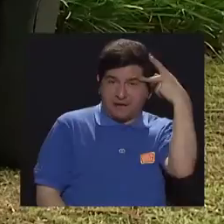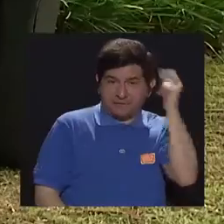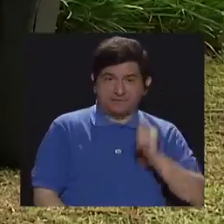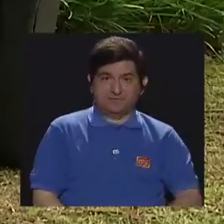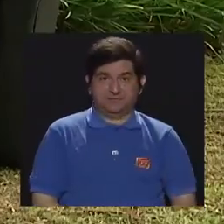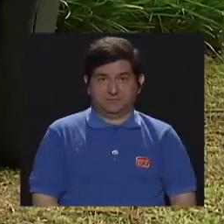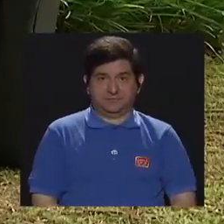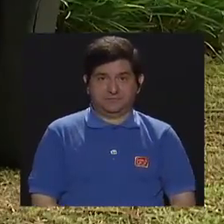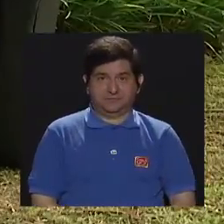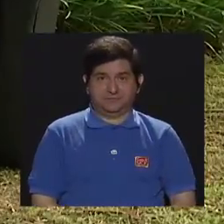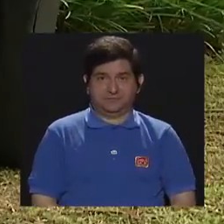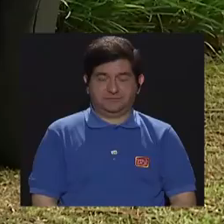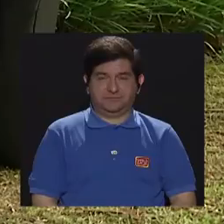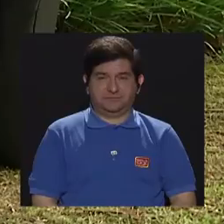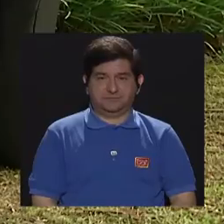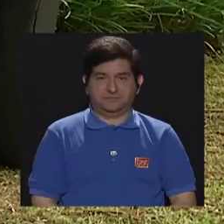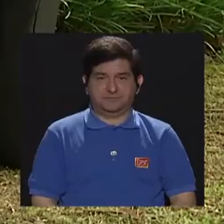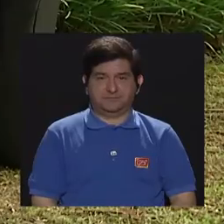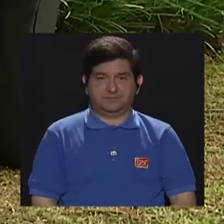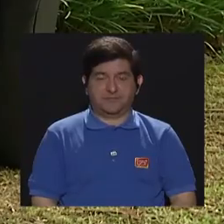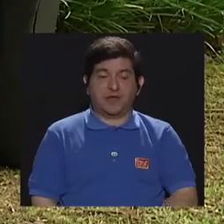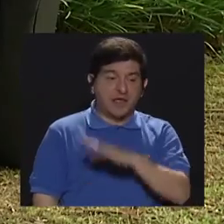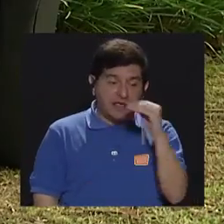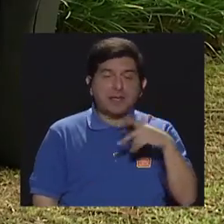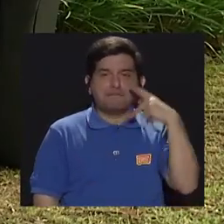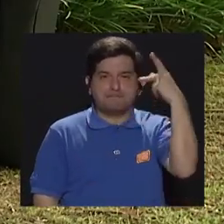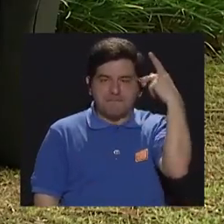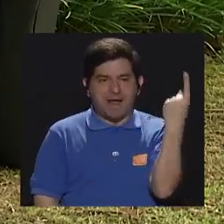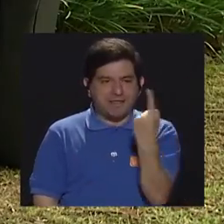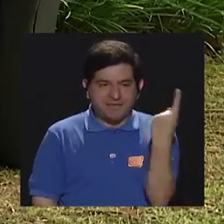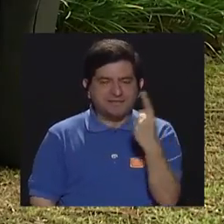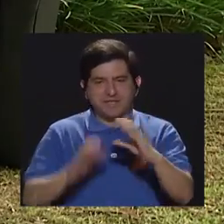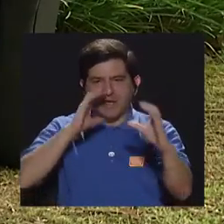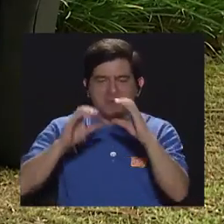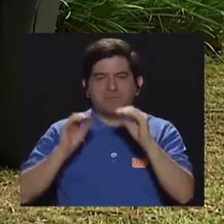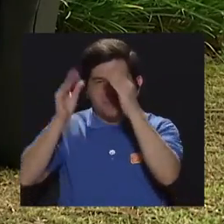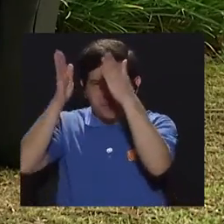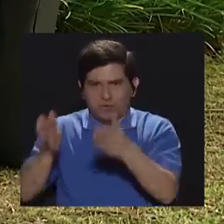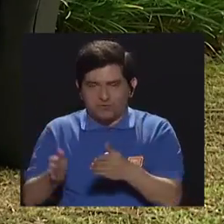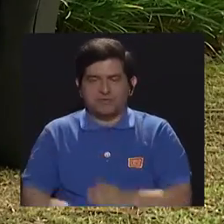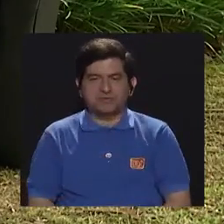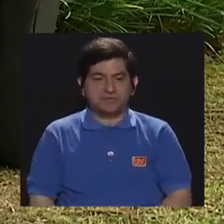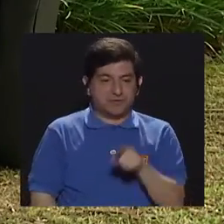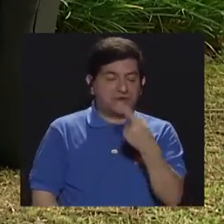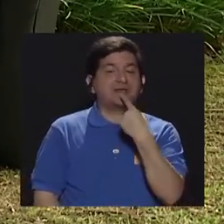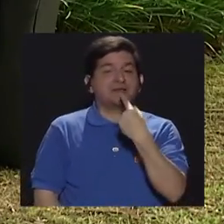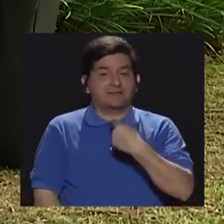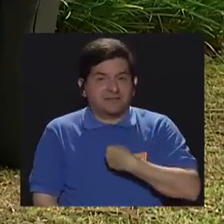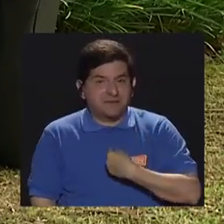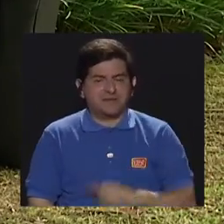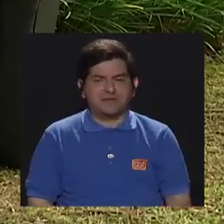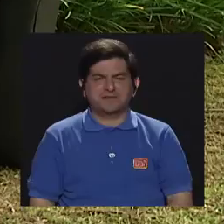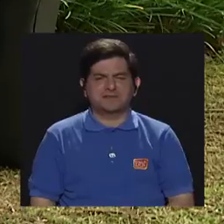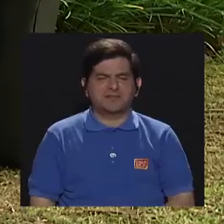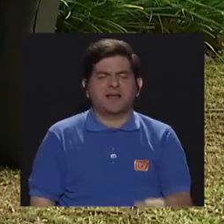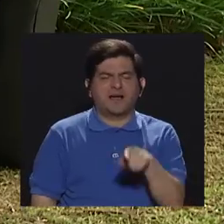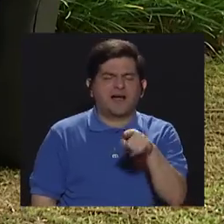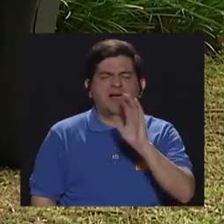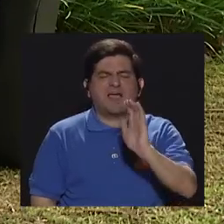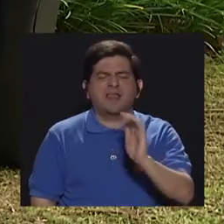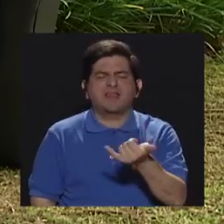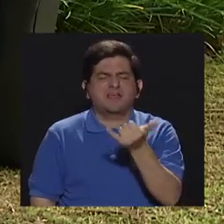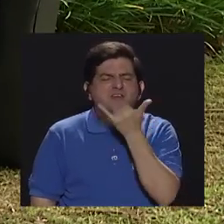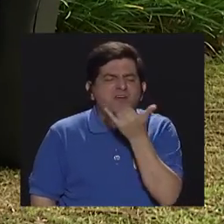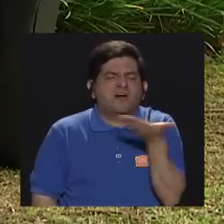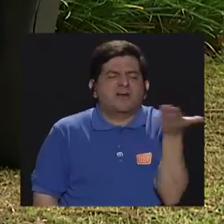familia, porque el, perdón, el padre de familia esté en comunicación con el docente, porque el docente nos va a decir en qué está fallando el